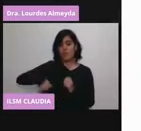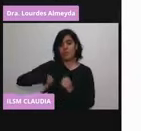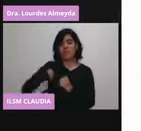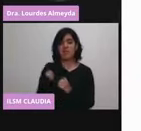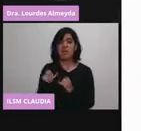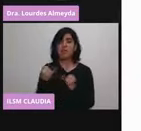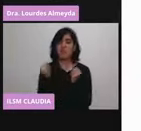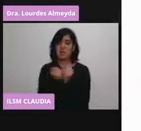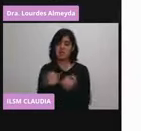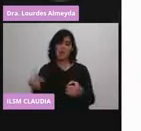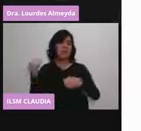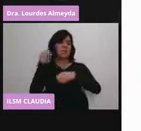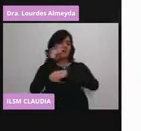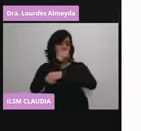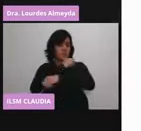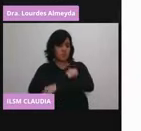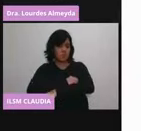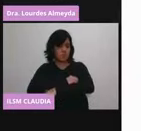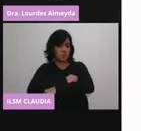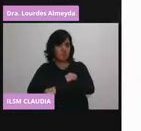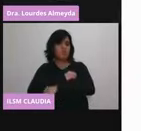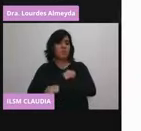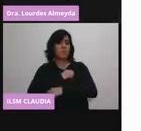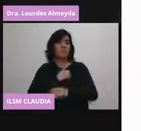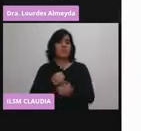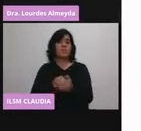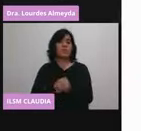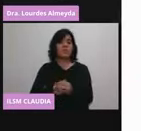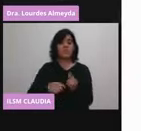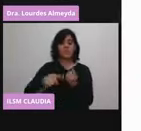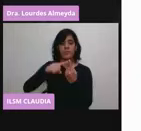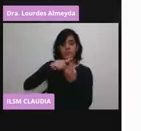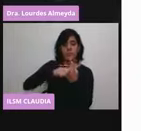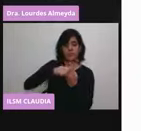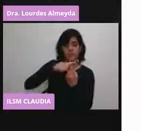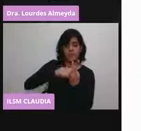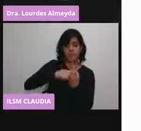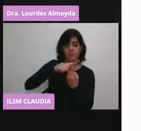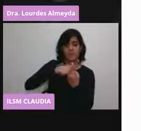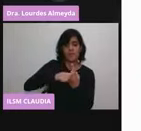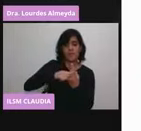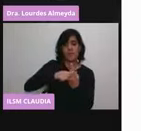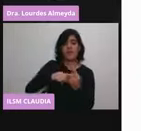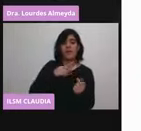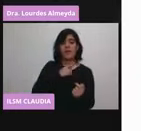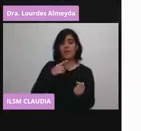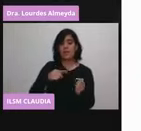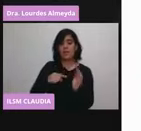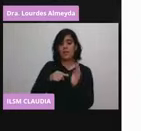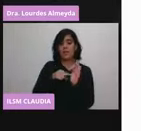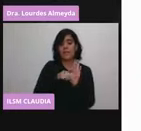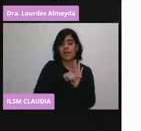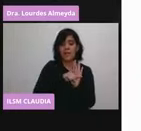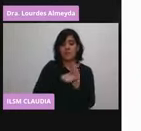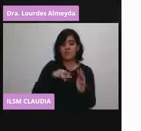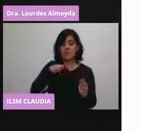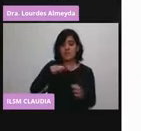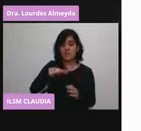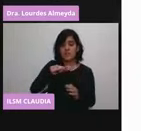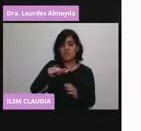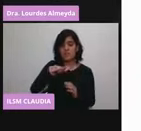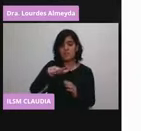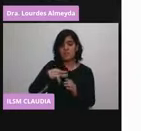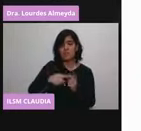lugar oscuro, que la temperatura no sea mayor de menos 18 grados centígrados. O sea, que